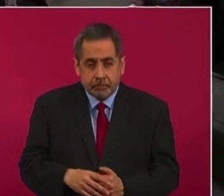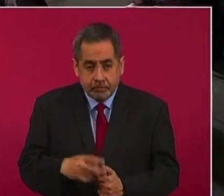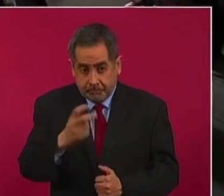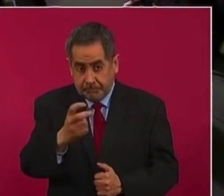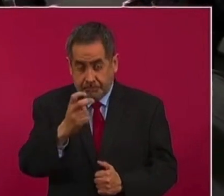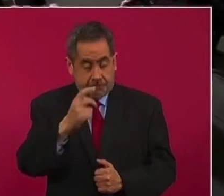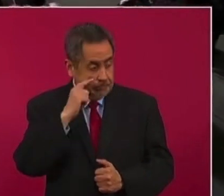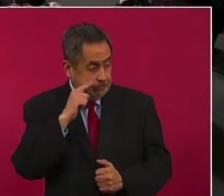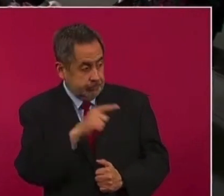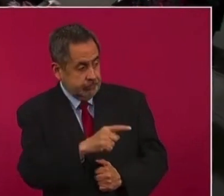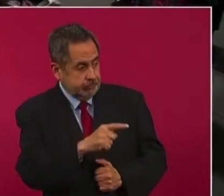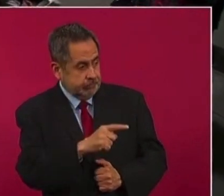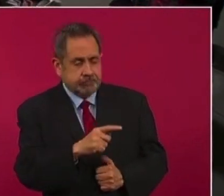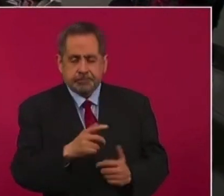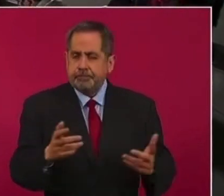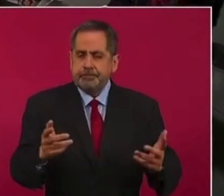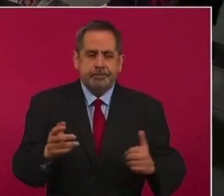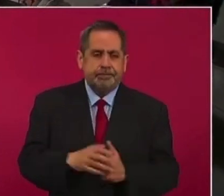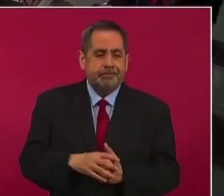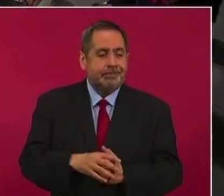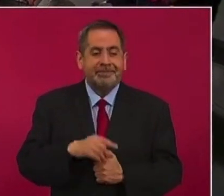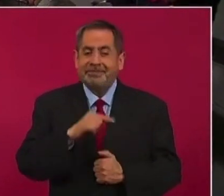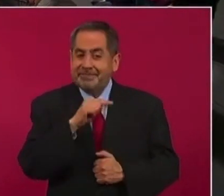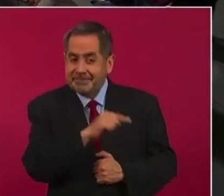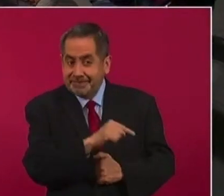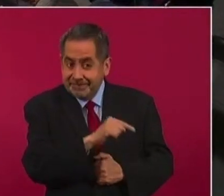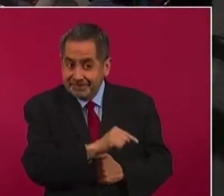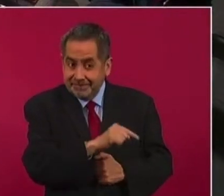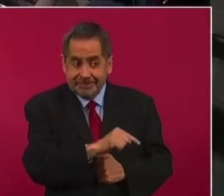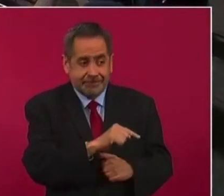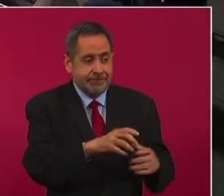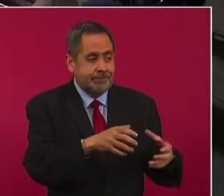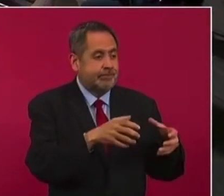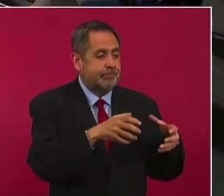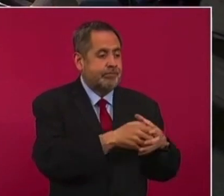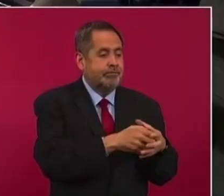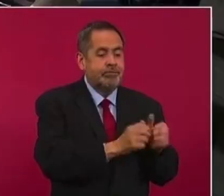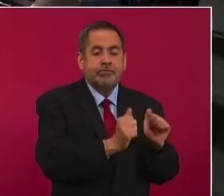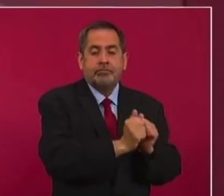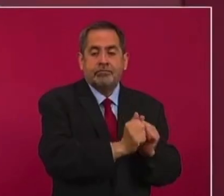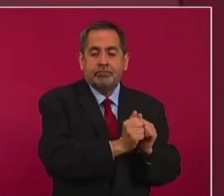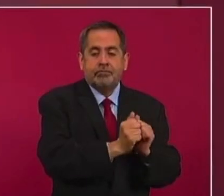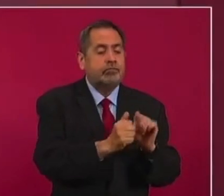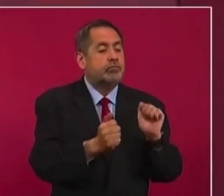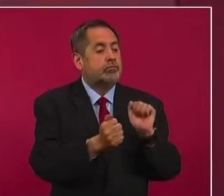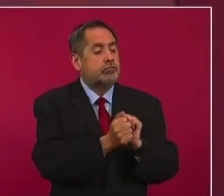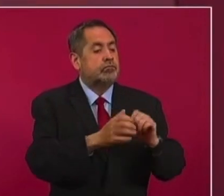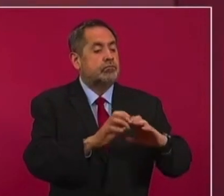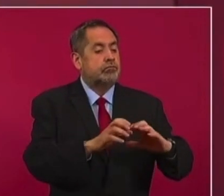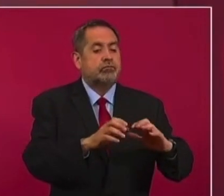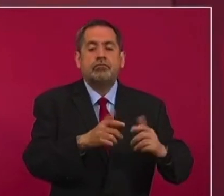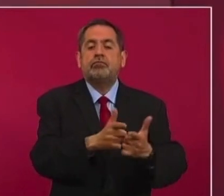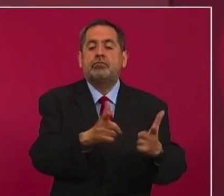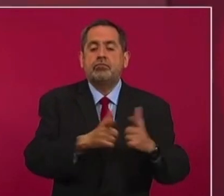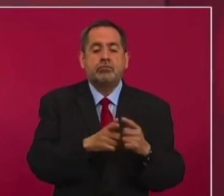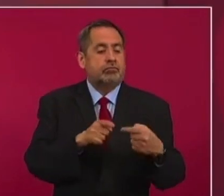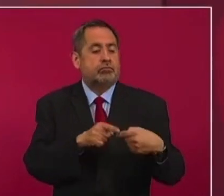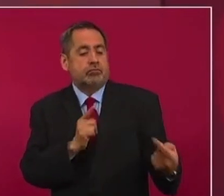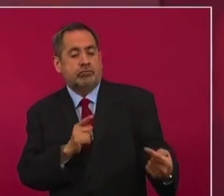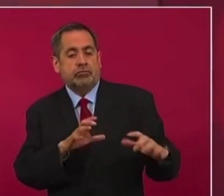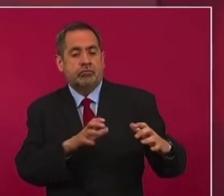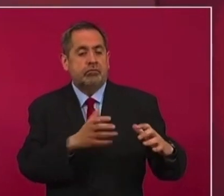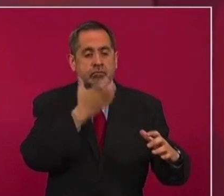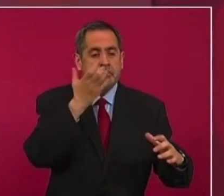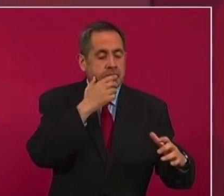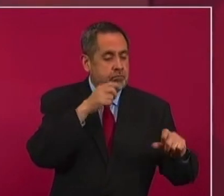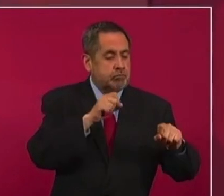que existe mucha vinculación entre los grupos conservadores de México con el